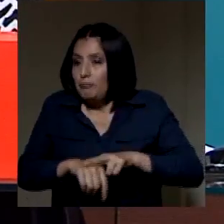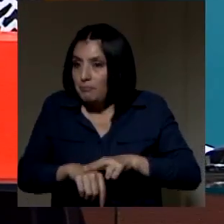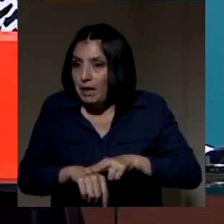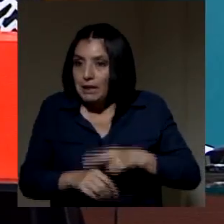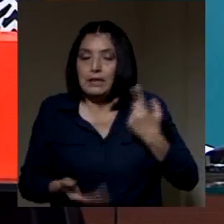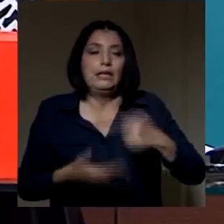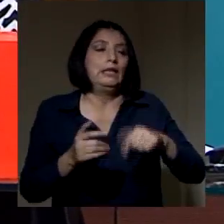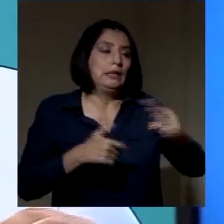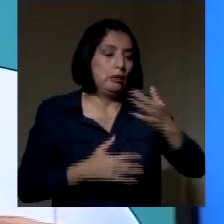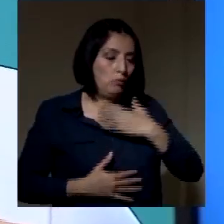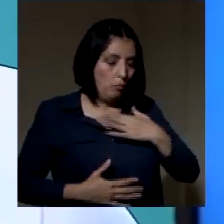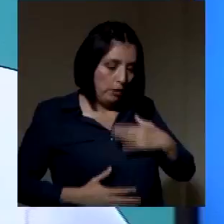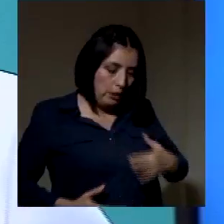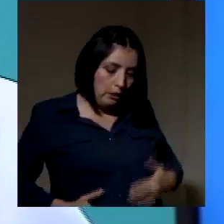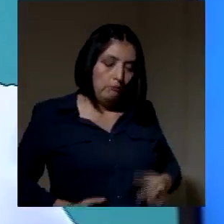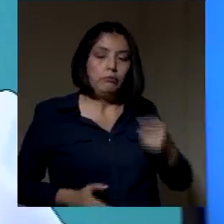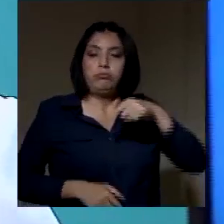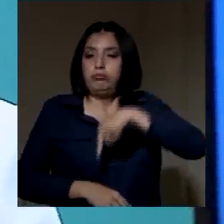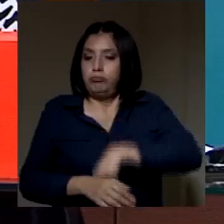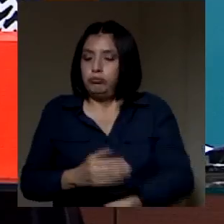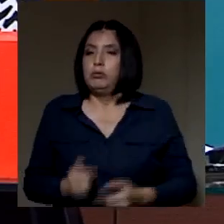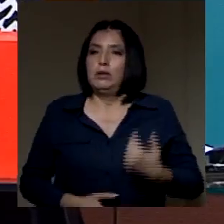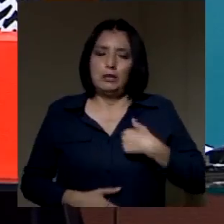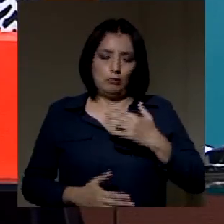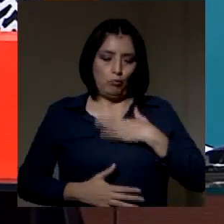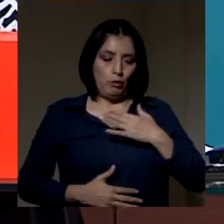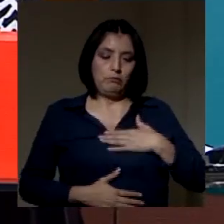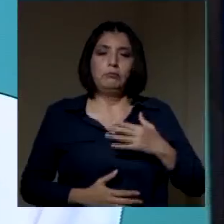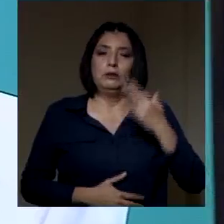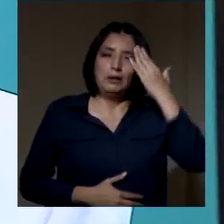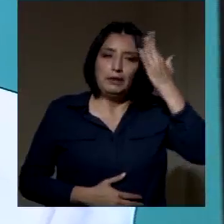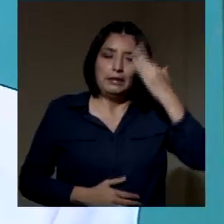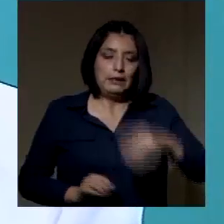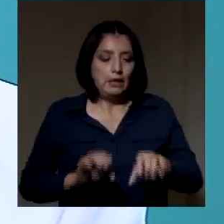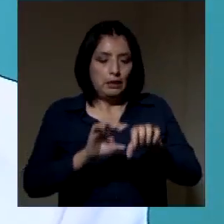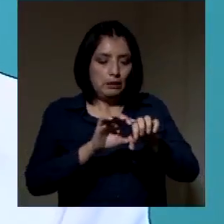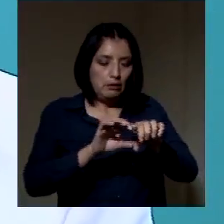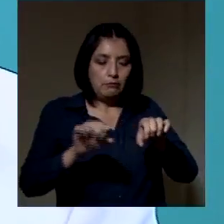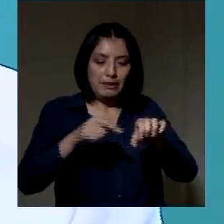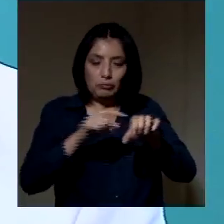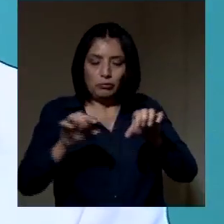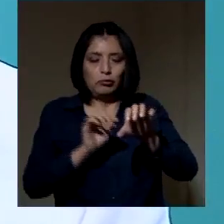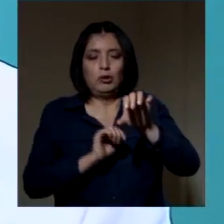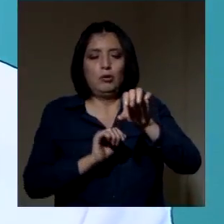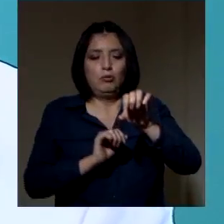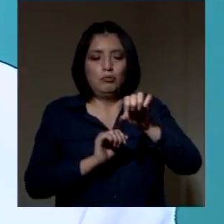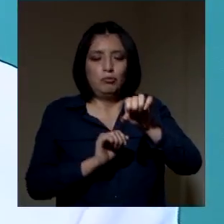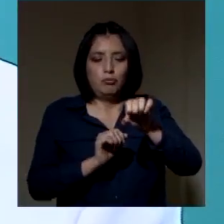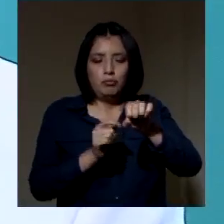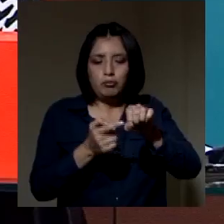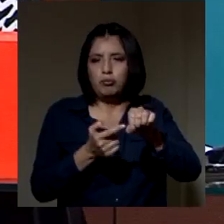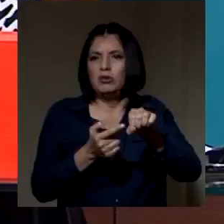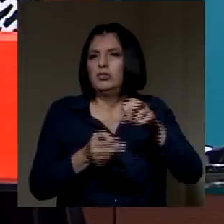un área determinada del cuerpo, el organismo es sabio, hace que la luz de los vasitos se achique, que se llama